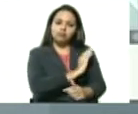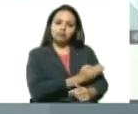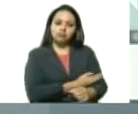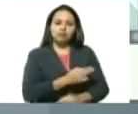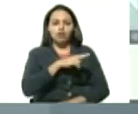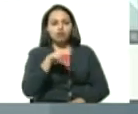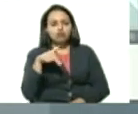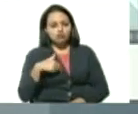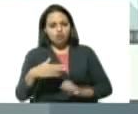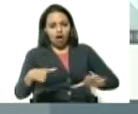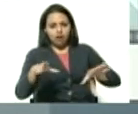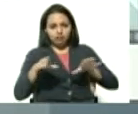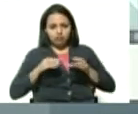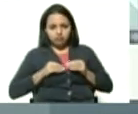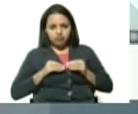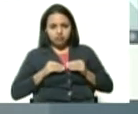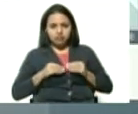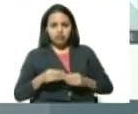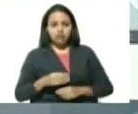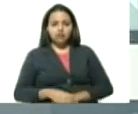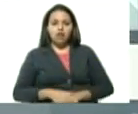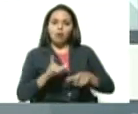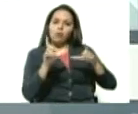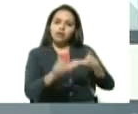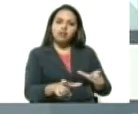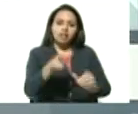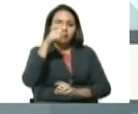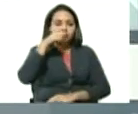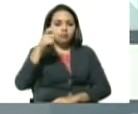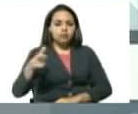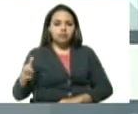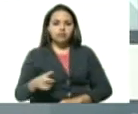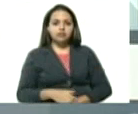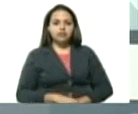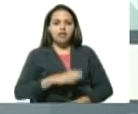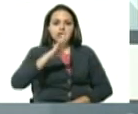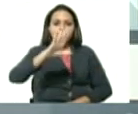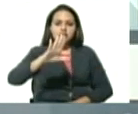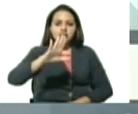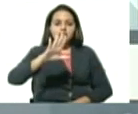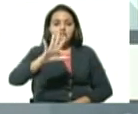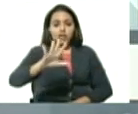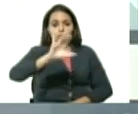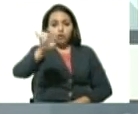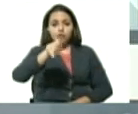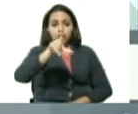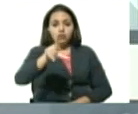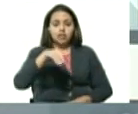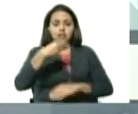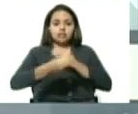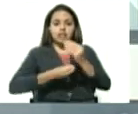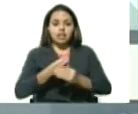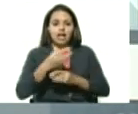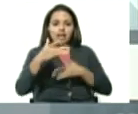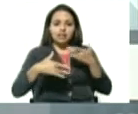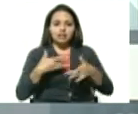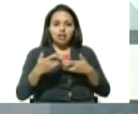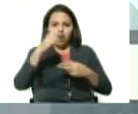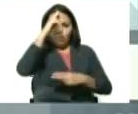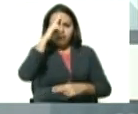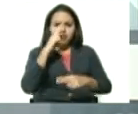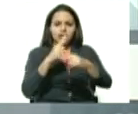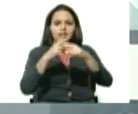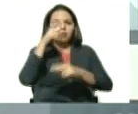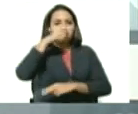cumpliremos con la cuarentena del pueblo. Y para el 5 de julio se harán los actos de homenaje a nuestro